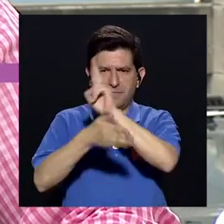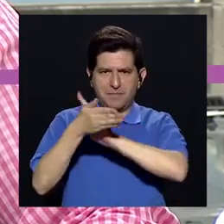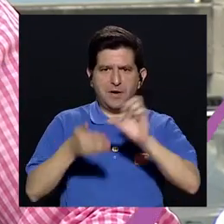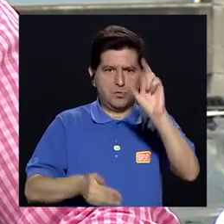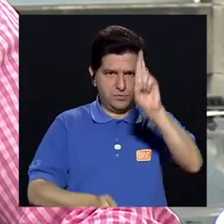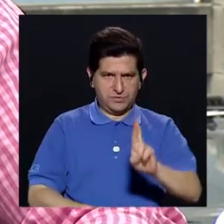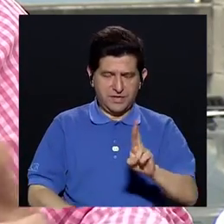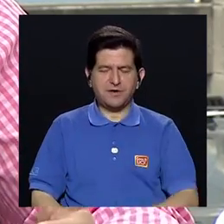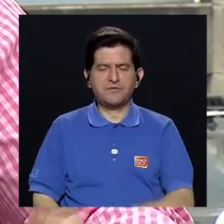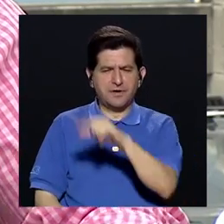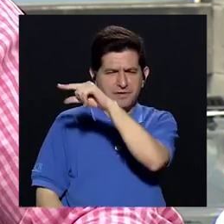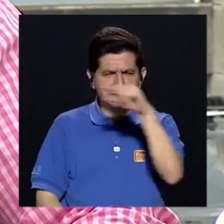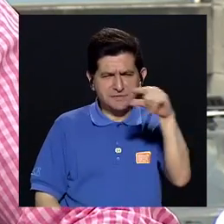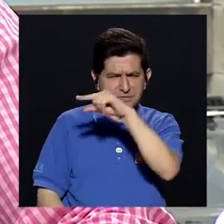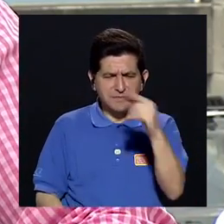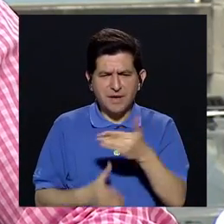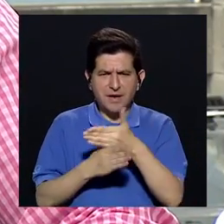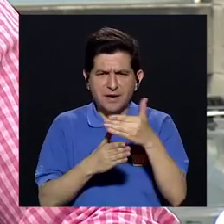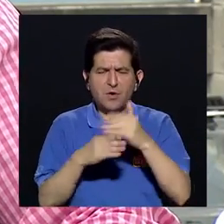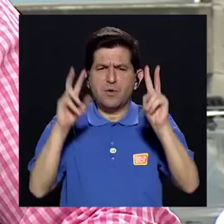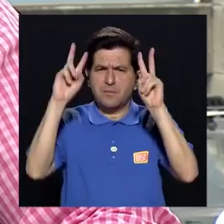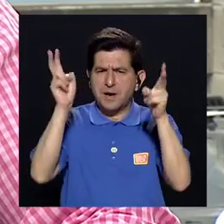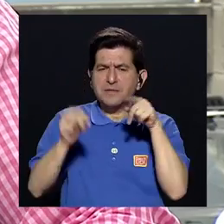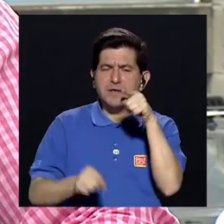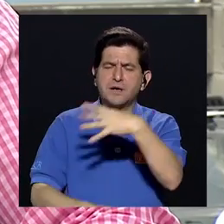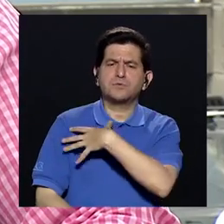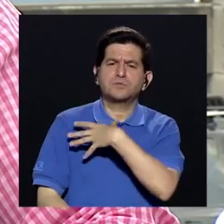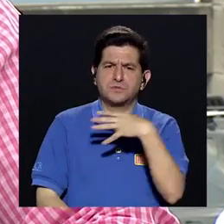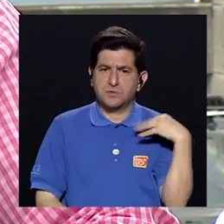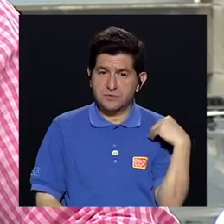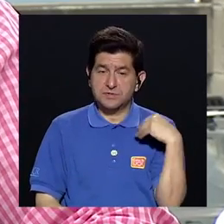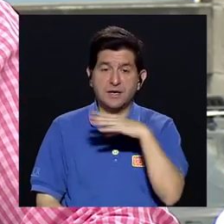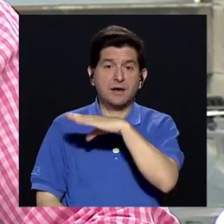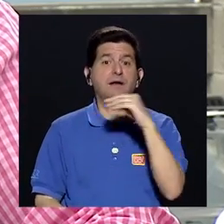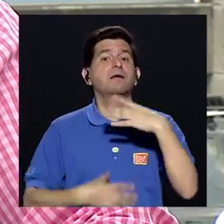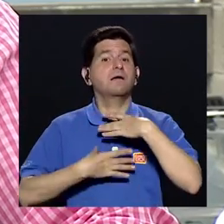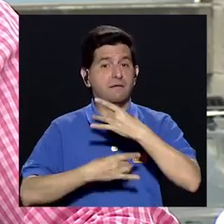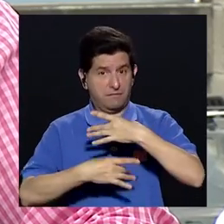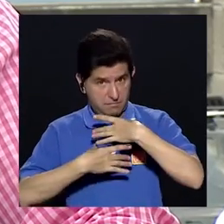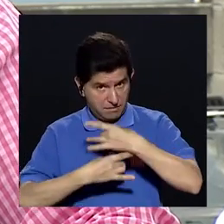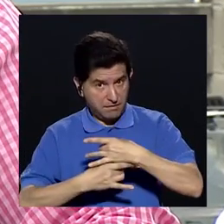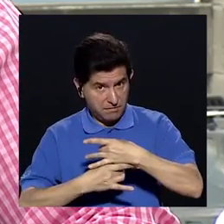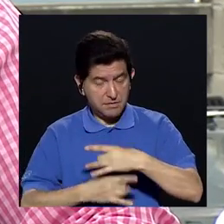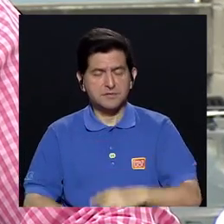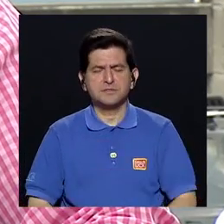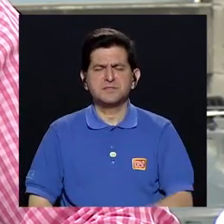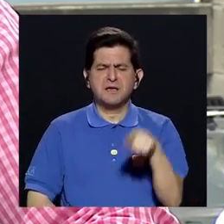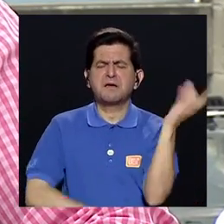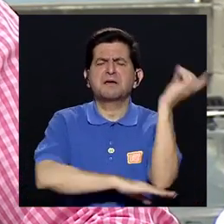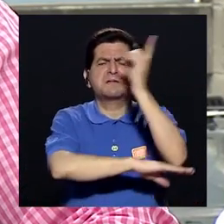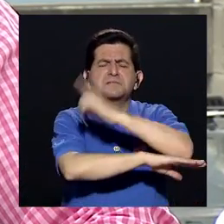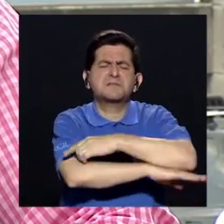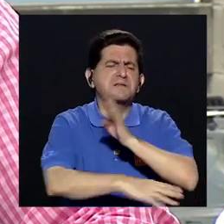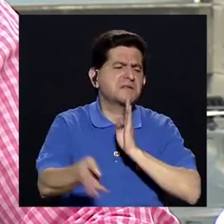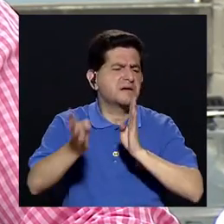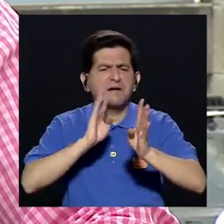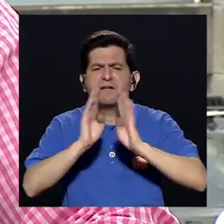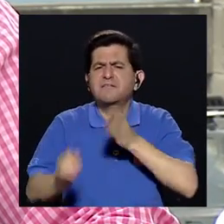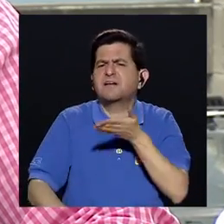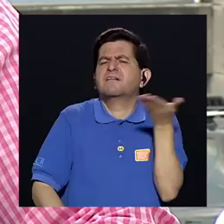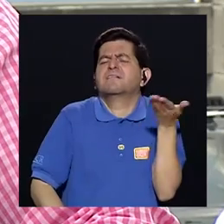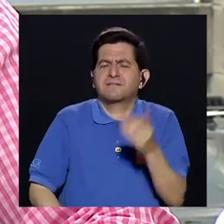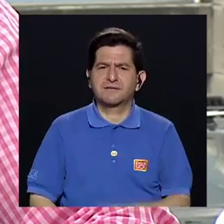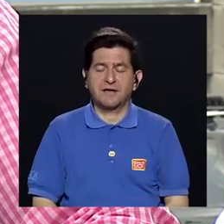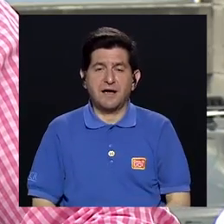En donde semana a semana compartimos temas que sean de su agrado y de su interés Para el día de hoy vamos a conversar